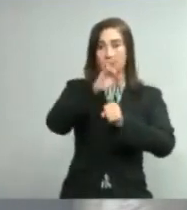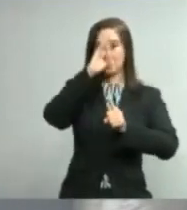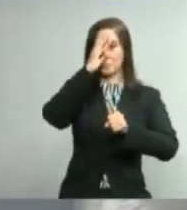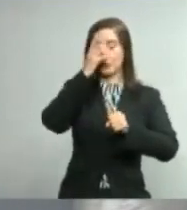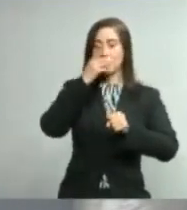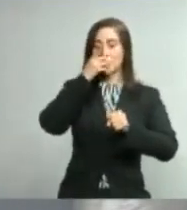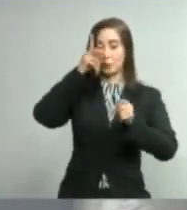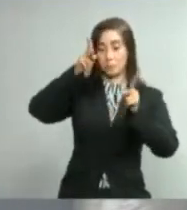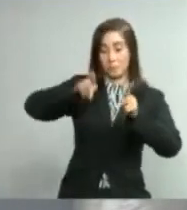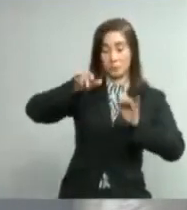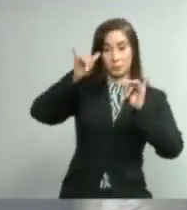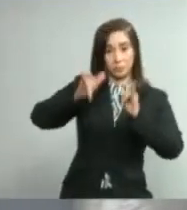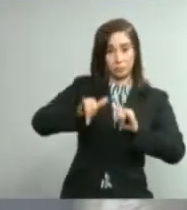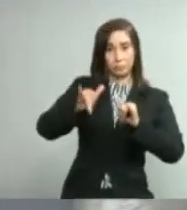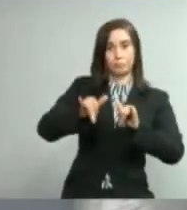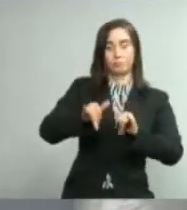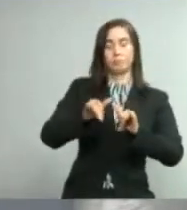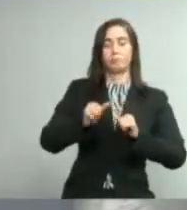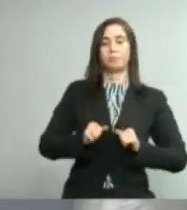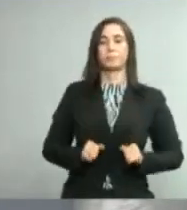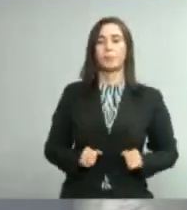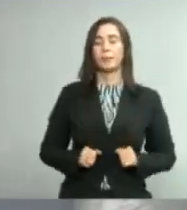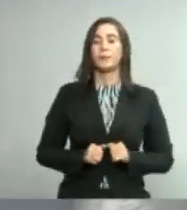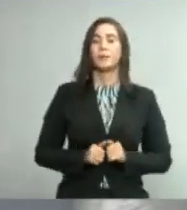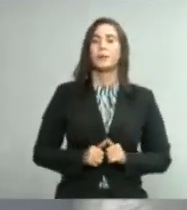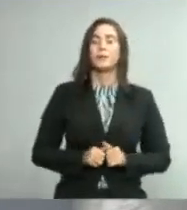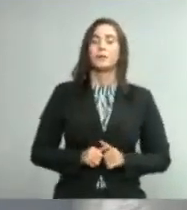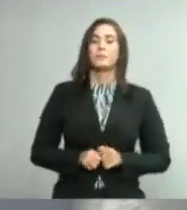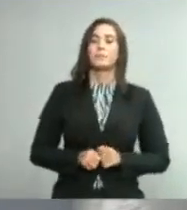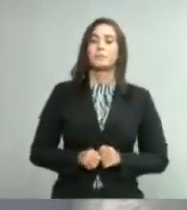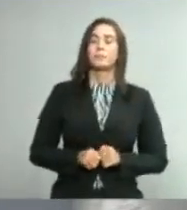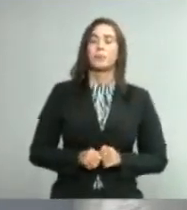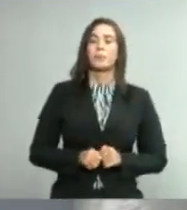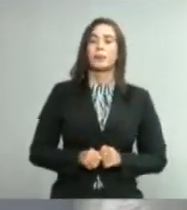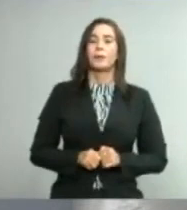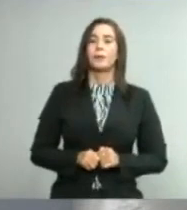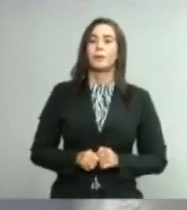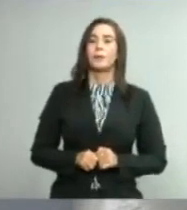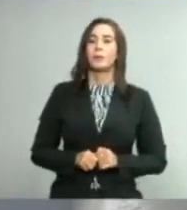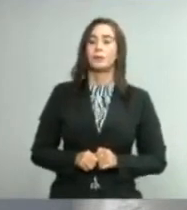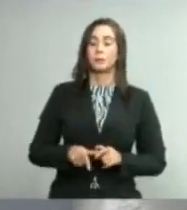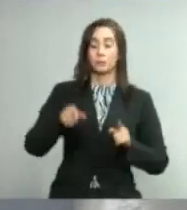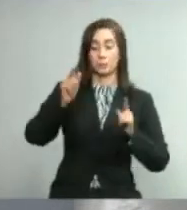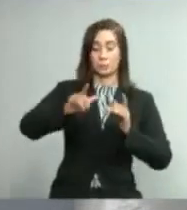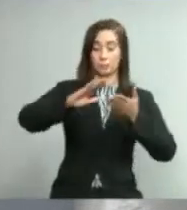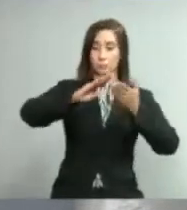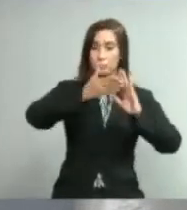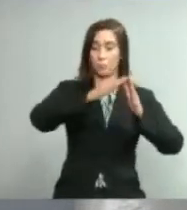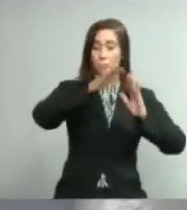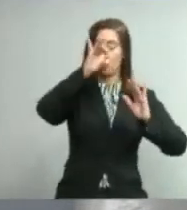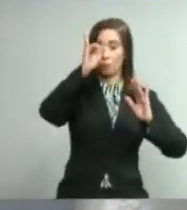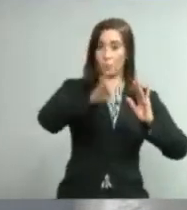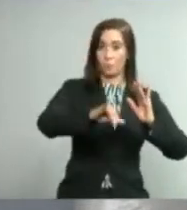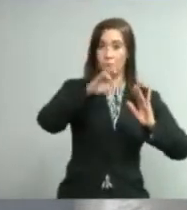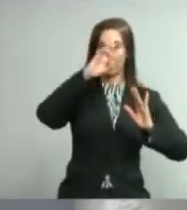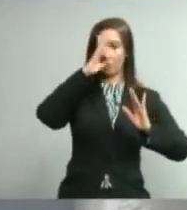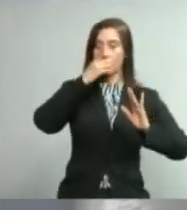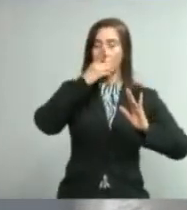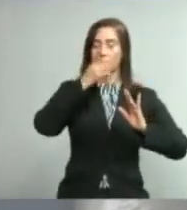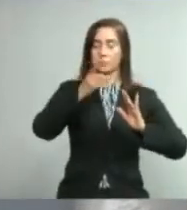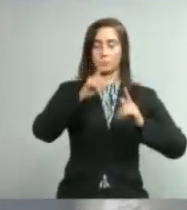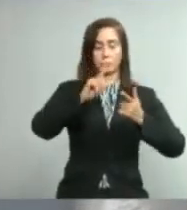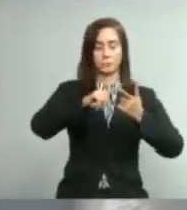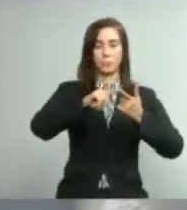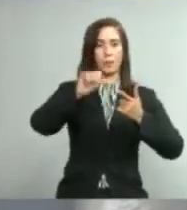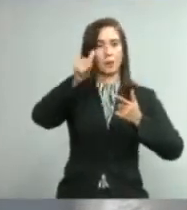afecciones de ciudadanos dominicanos, esencialmente de manera que son casos autóctonos. Con